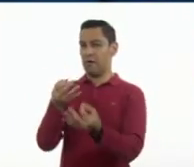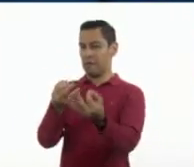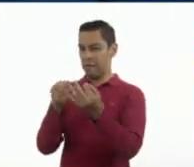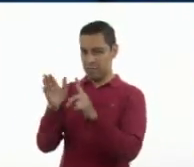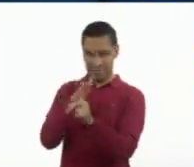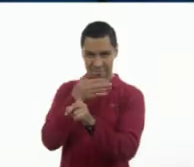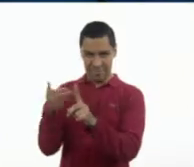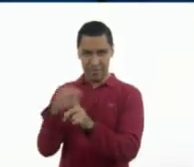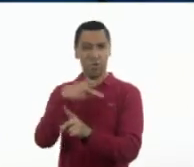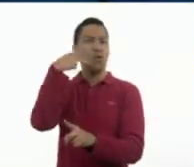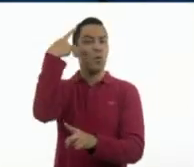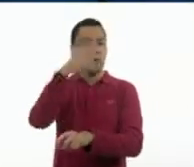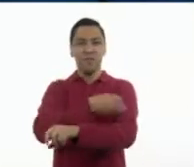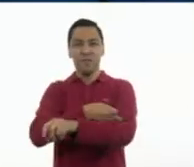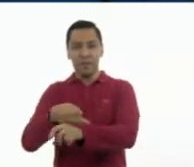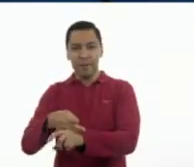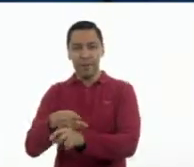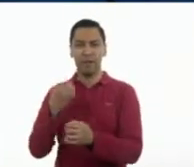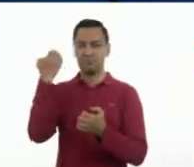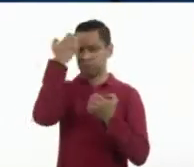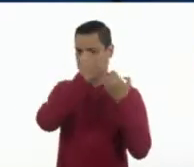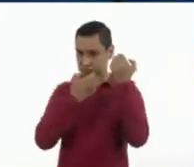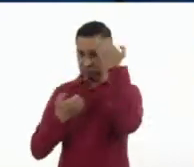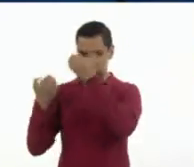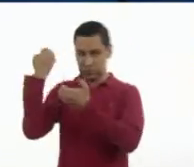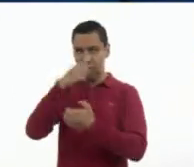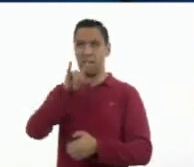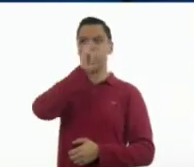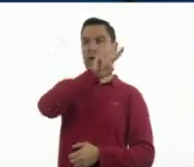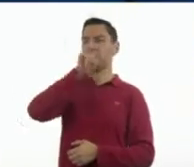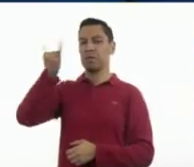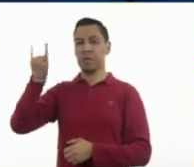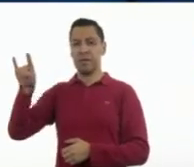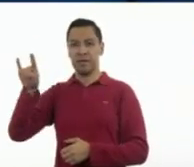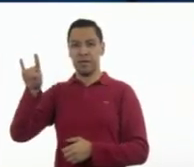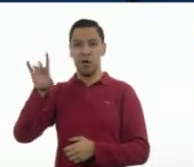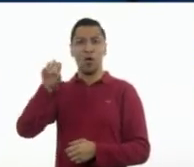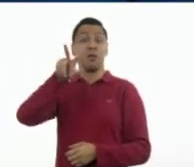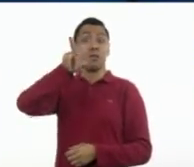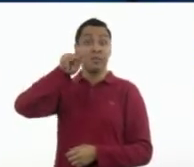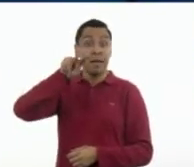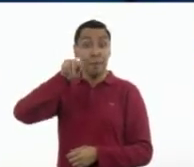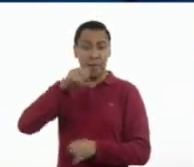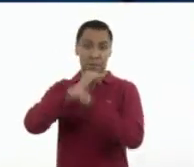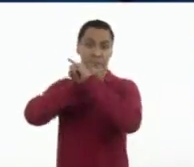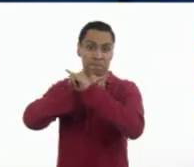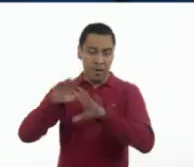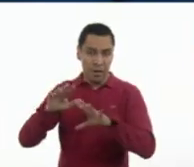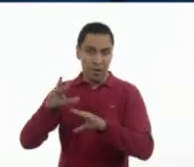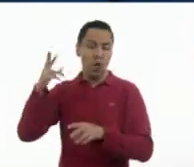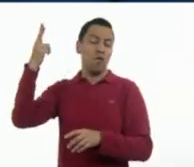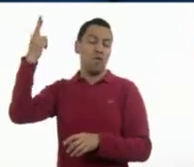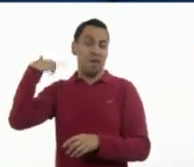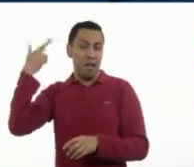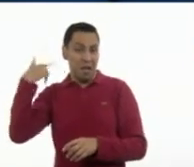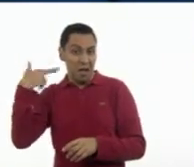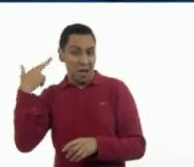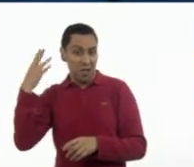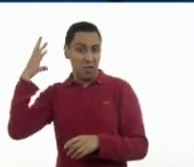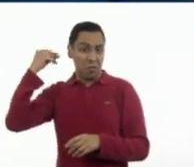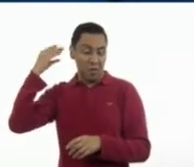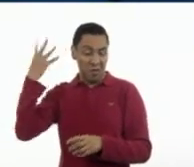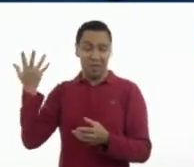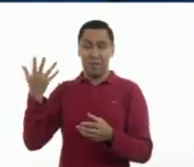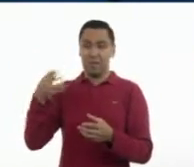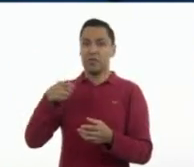familia, ustedes pueden analizar diferentes anuncios. Aquellos, esos que pasan en televisión o en la radio, pongan mucha